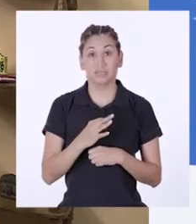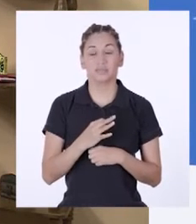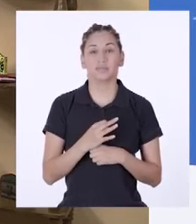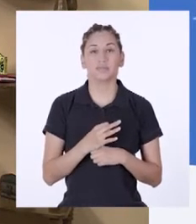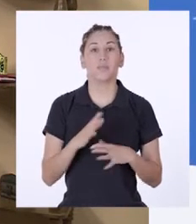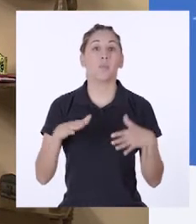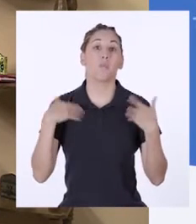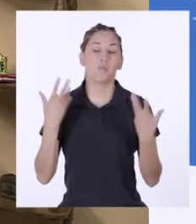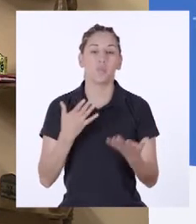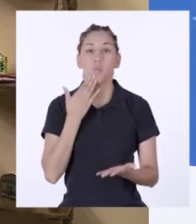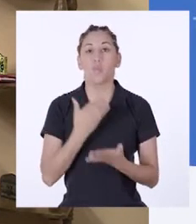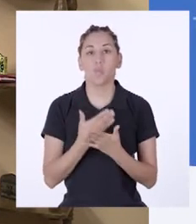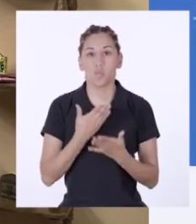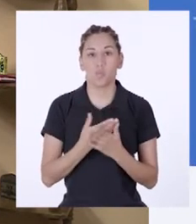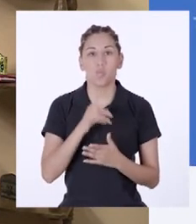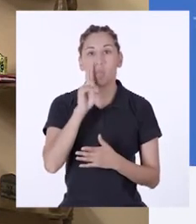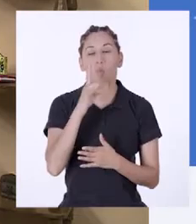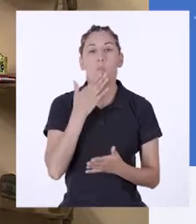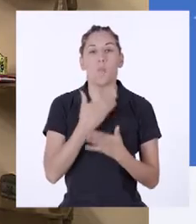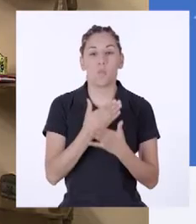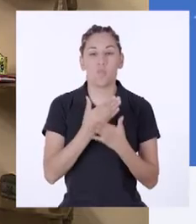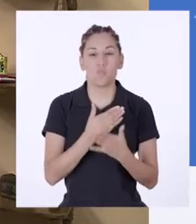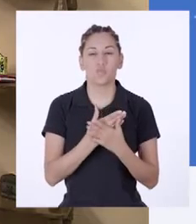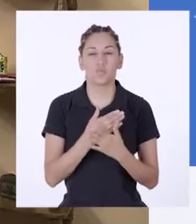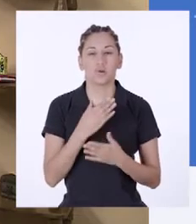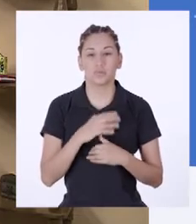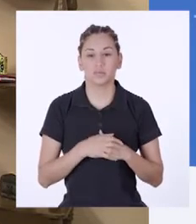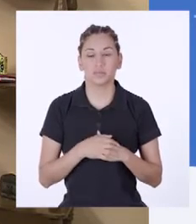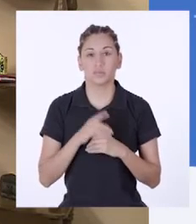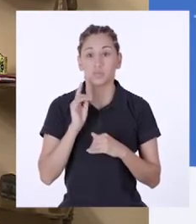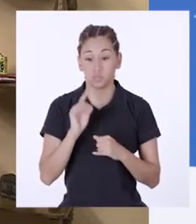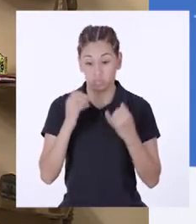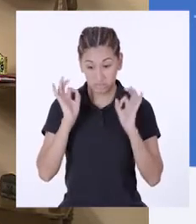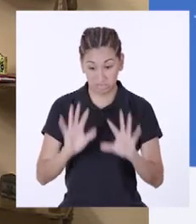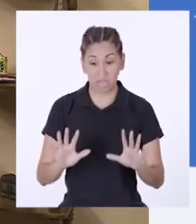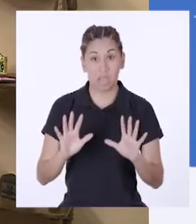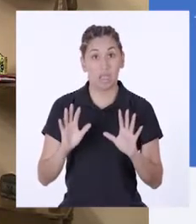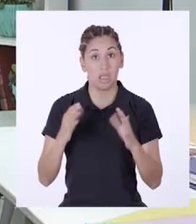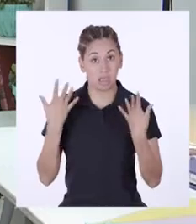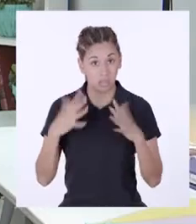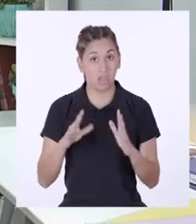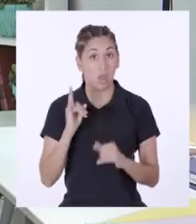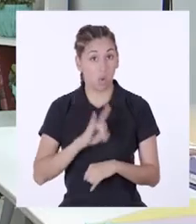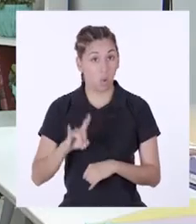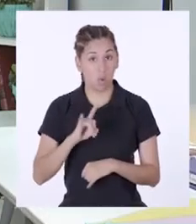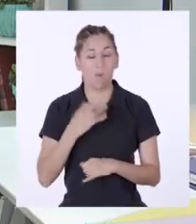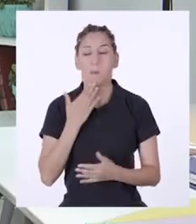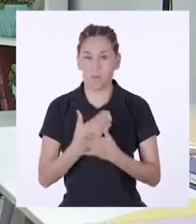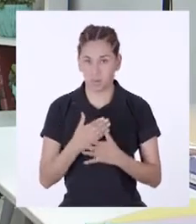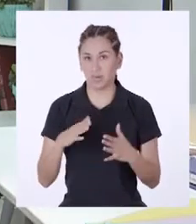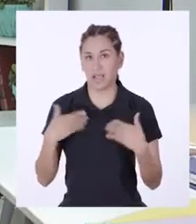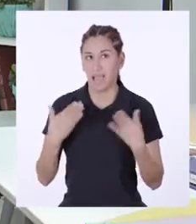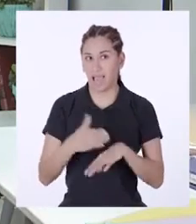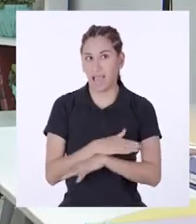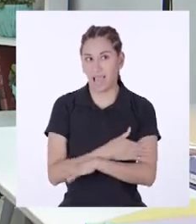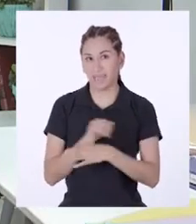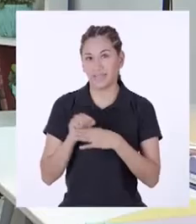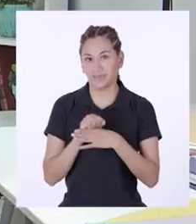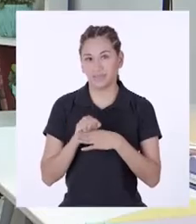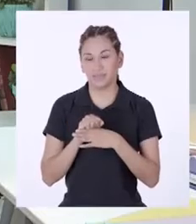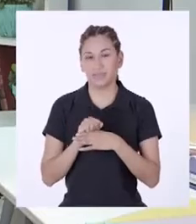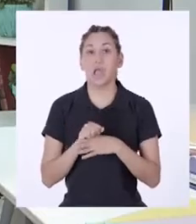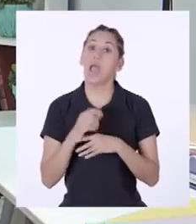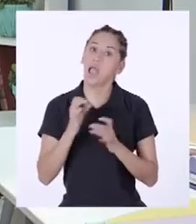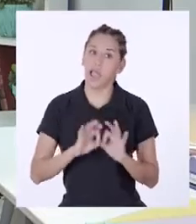seguros, podemos realizar unas pruebas para determinar su funcionamiento. Creo que sería bueno realizar